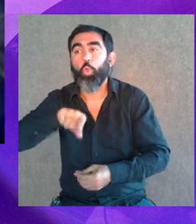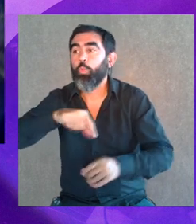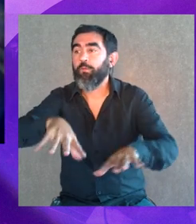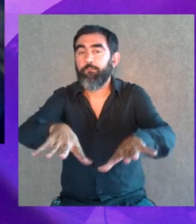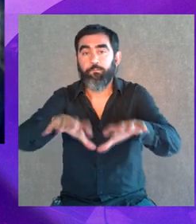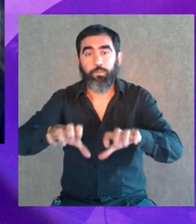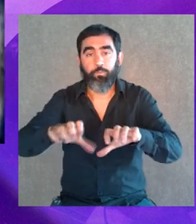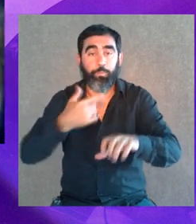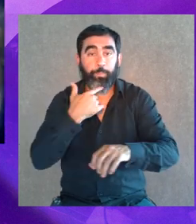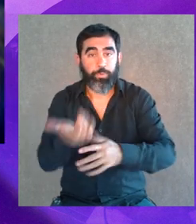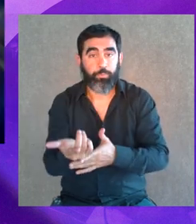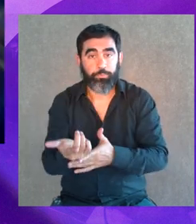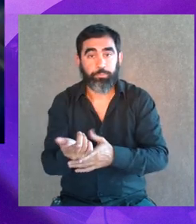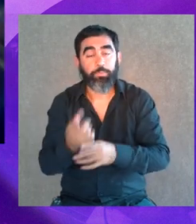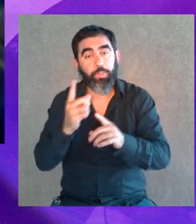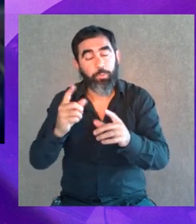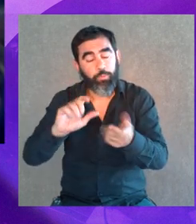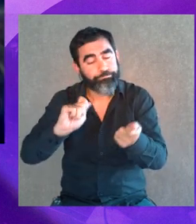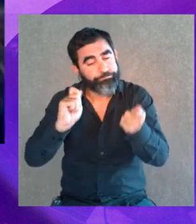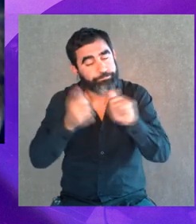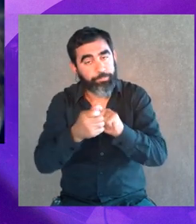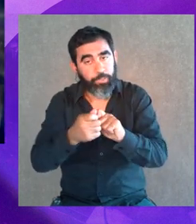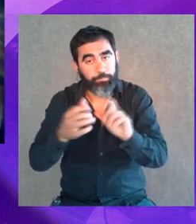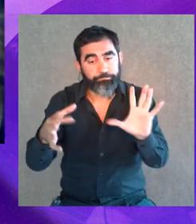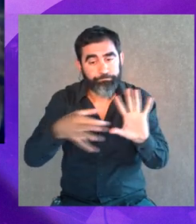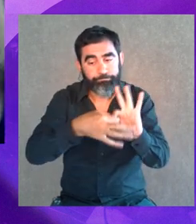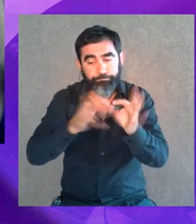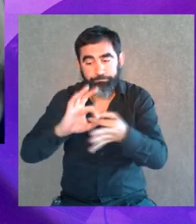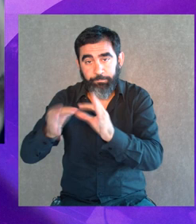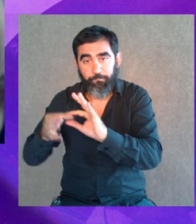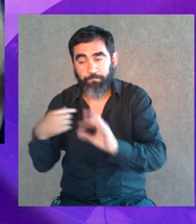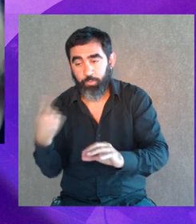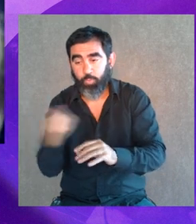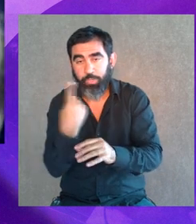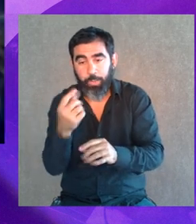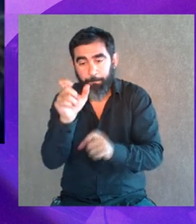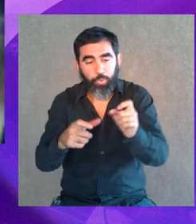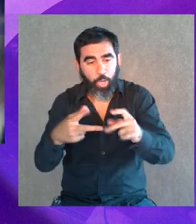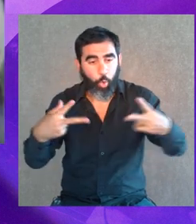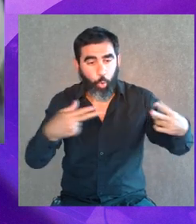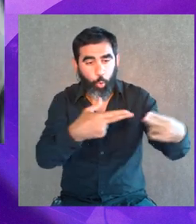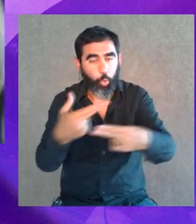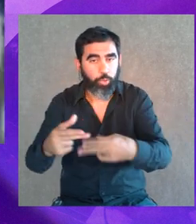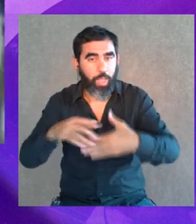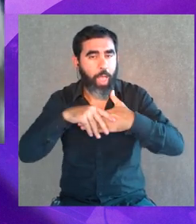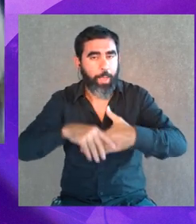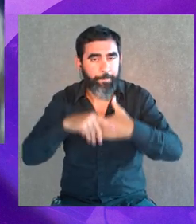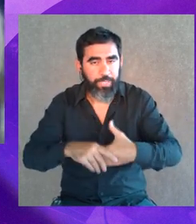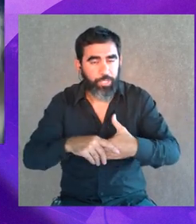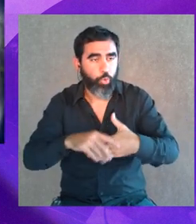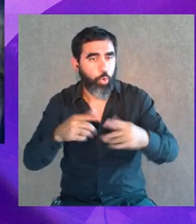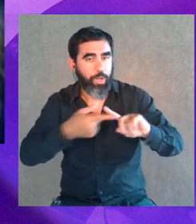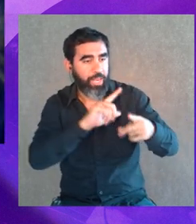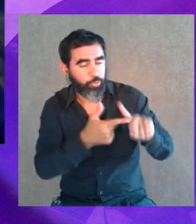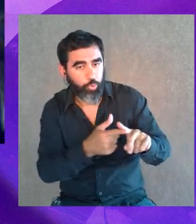vas a alojar, tenés que reconstruir vínculos que el agresor en general se encarga de cortar, con amigos,